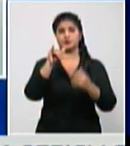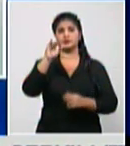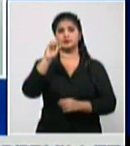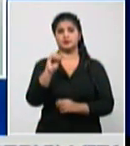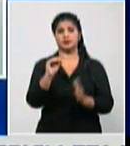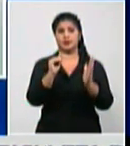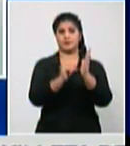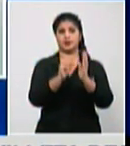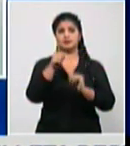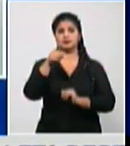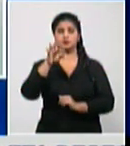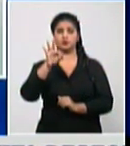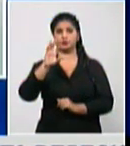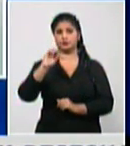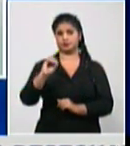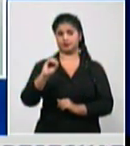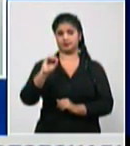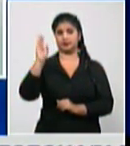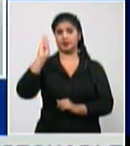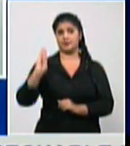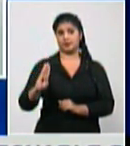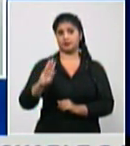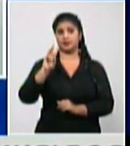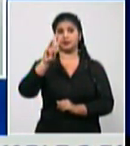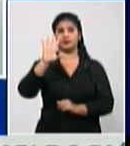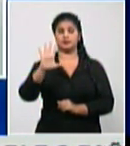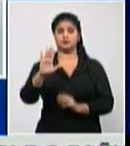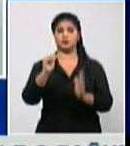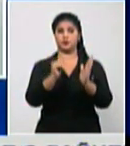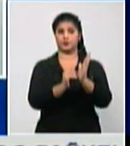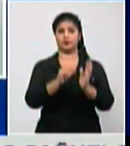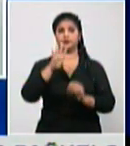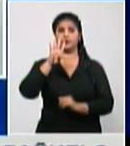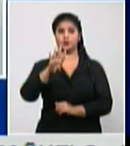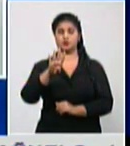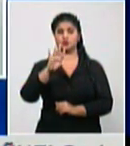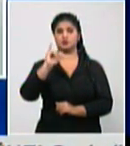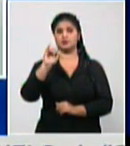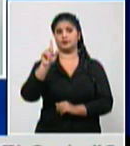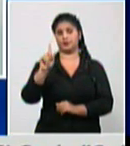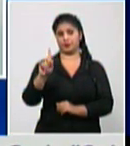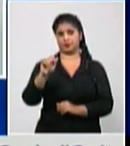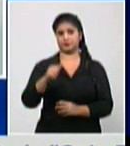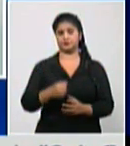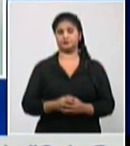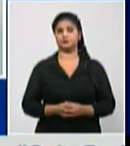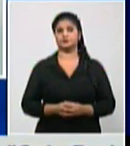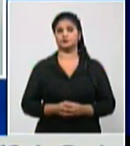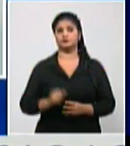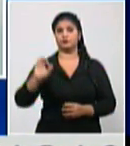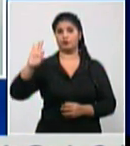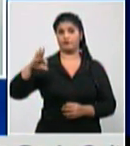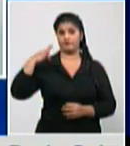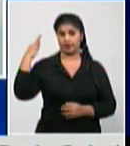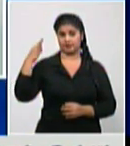Brasil 35.461 Francia 39